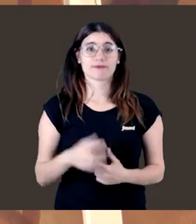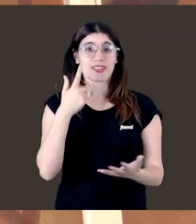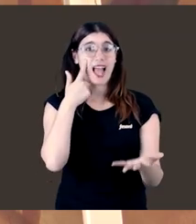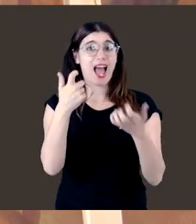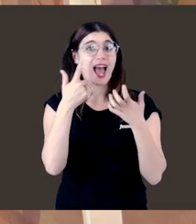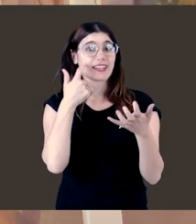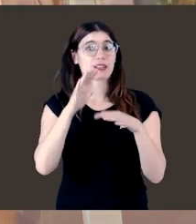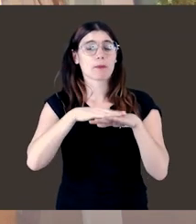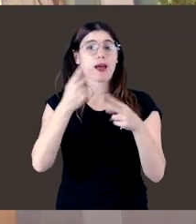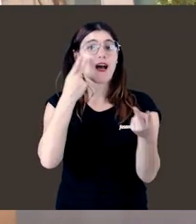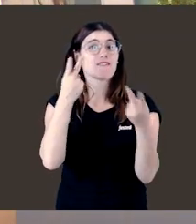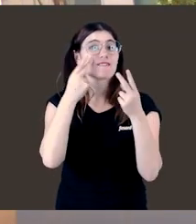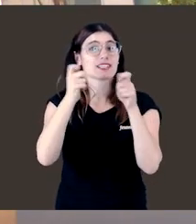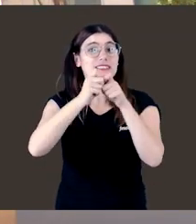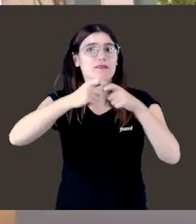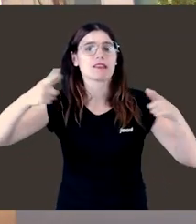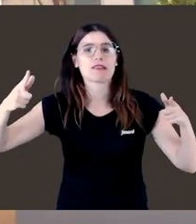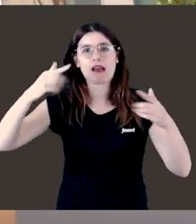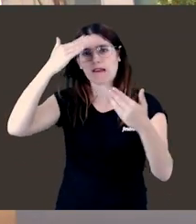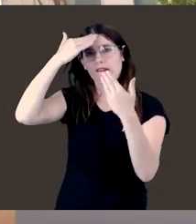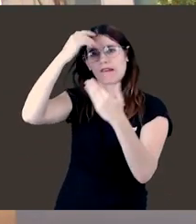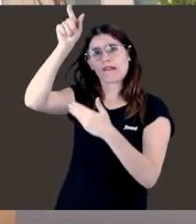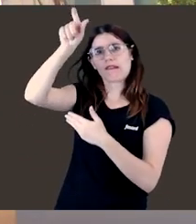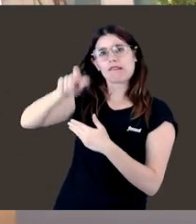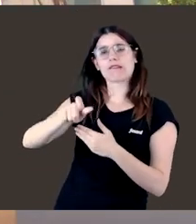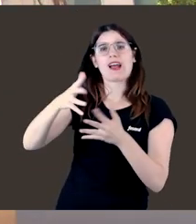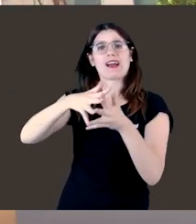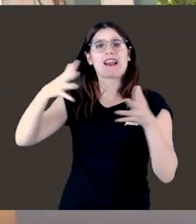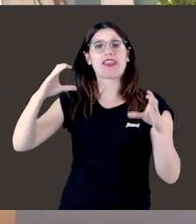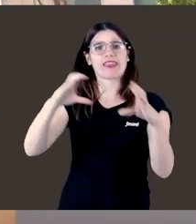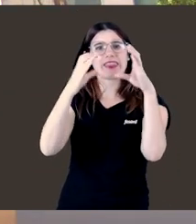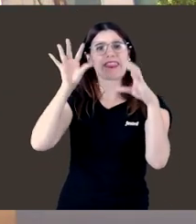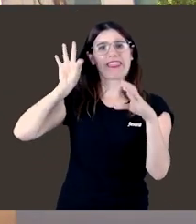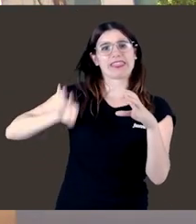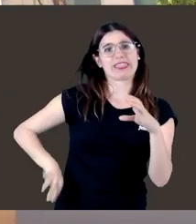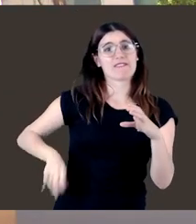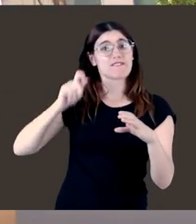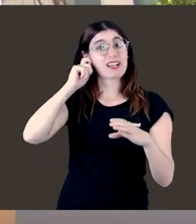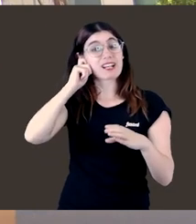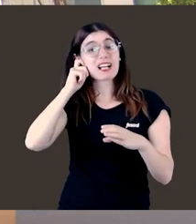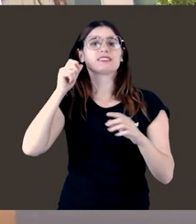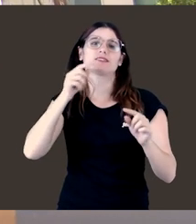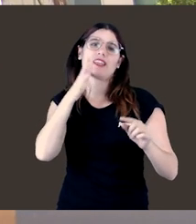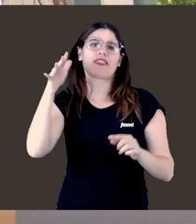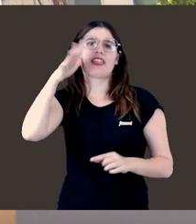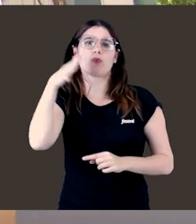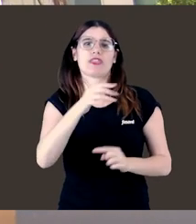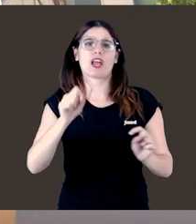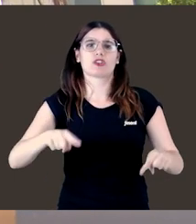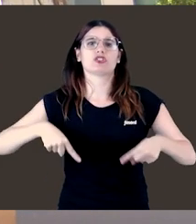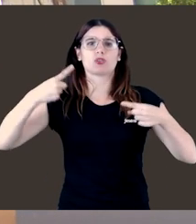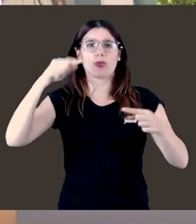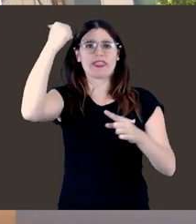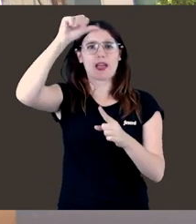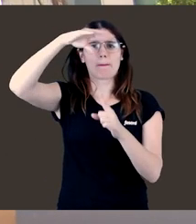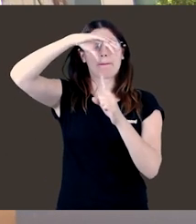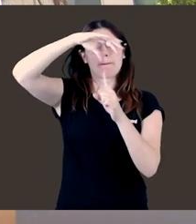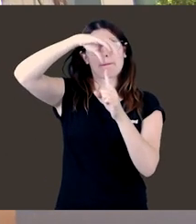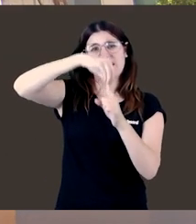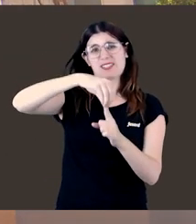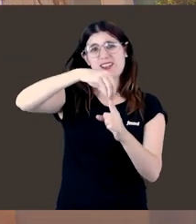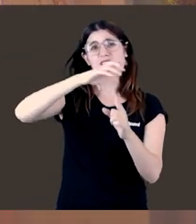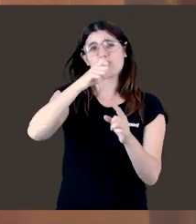Arte para visibilizar y rendir tributo a grandes científicas y denunciar las consecuencias del patriarcado en este ámbito.